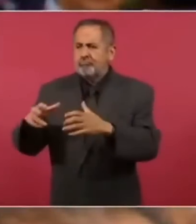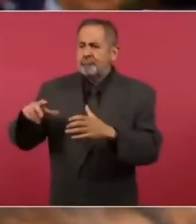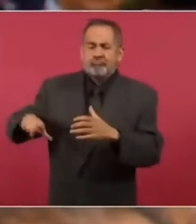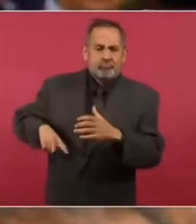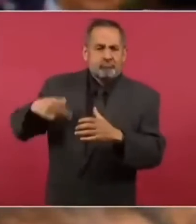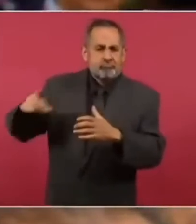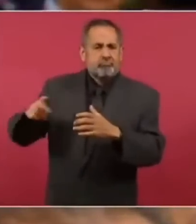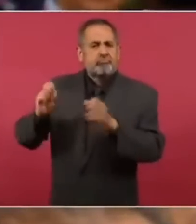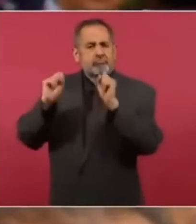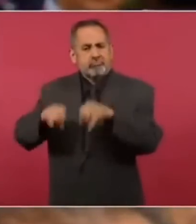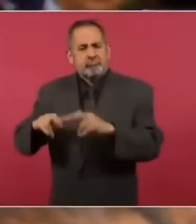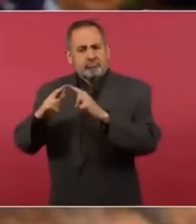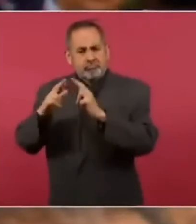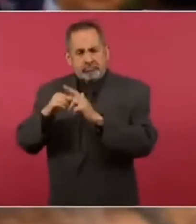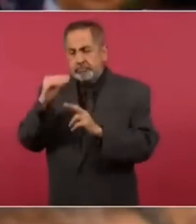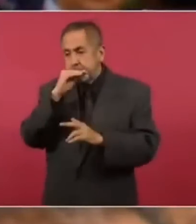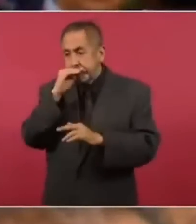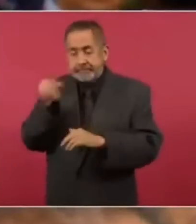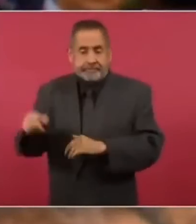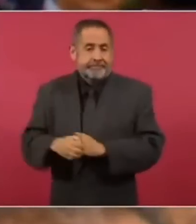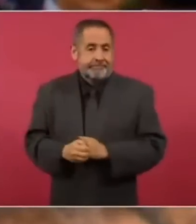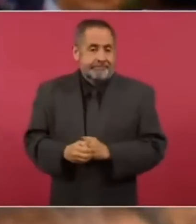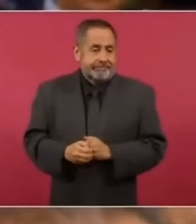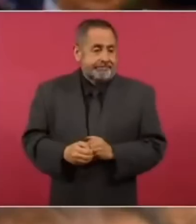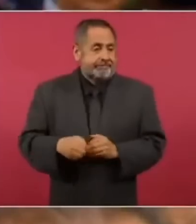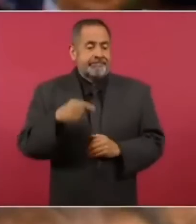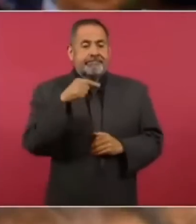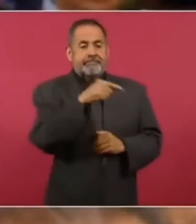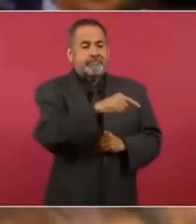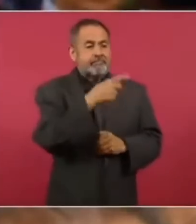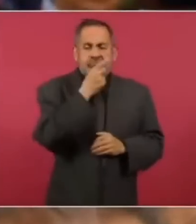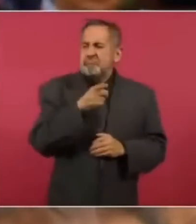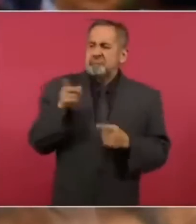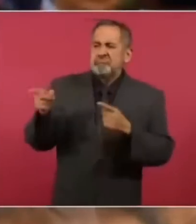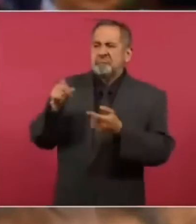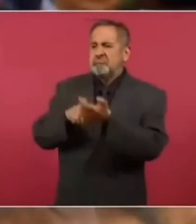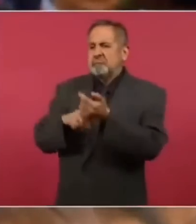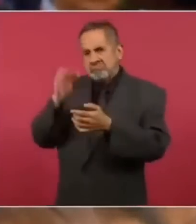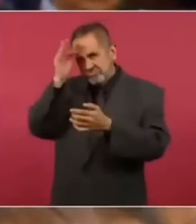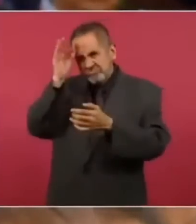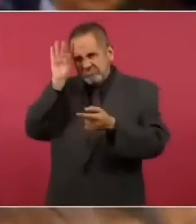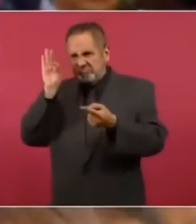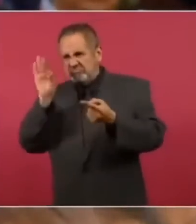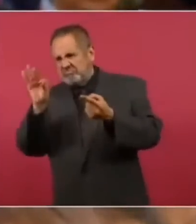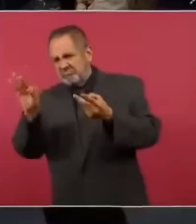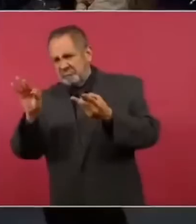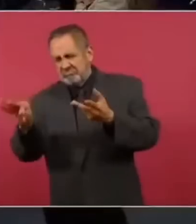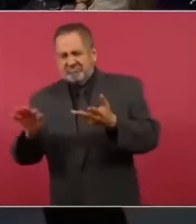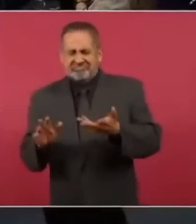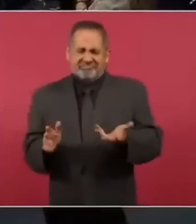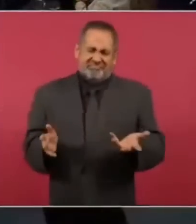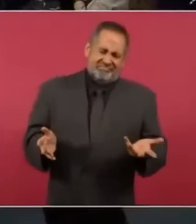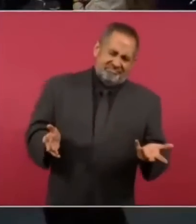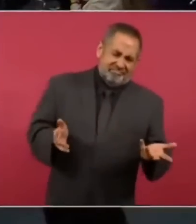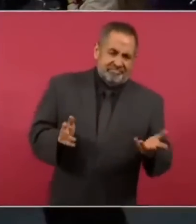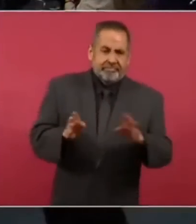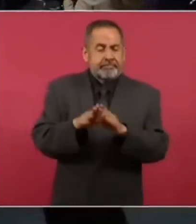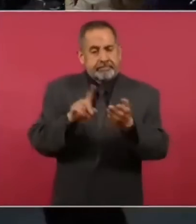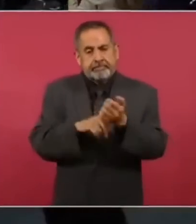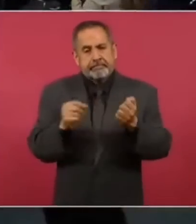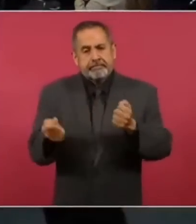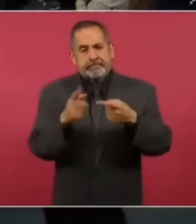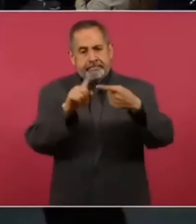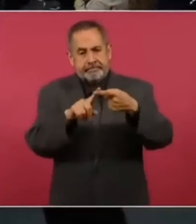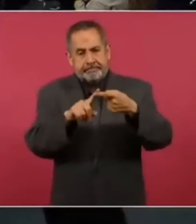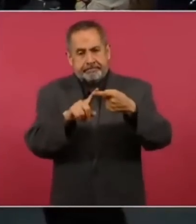laica y gratuita. Incluso hablan de una ideologización. Sería mi primer pregunta, presidente, a partir